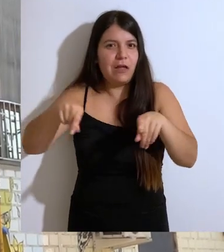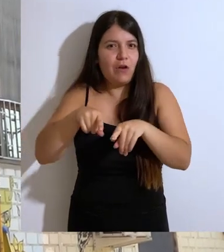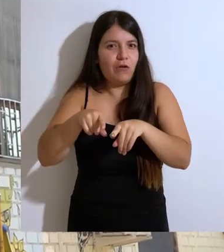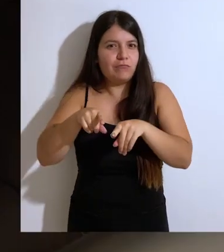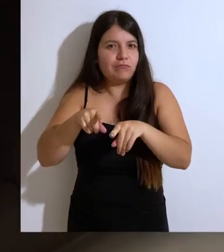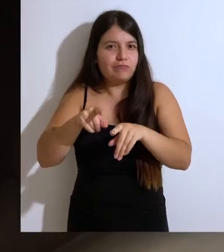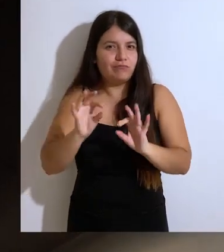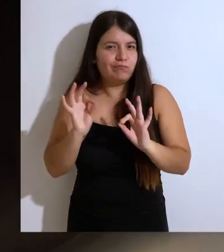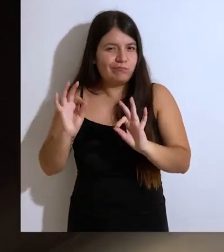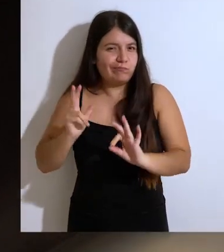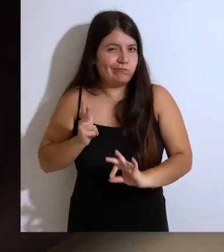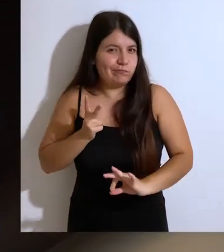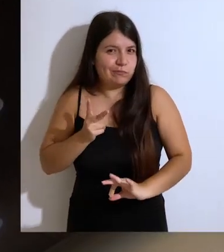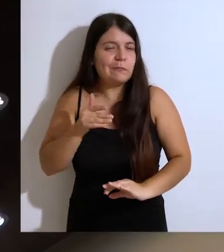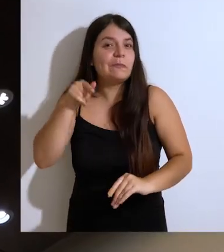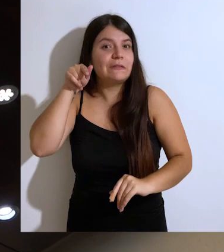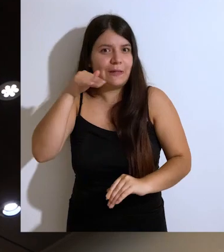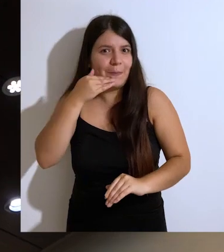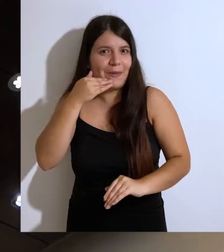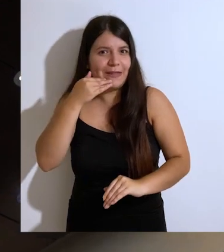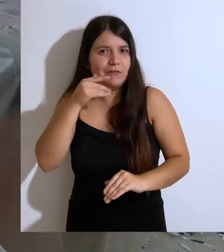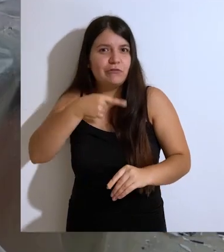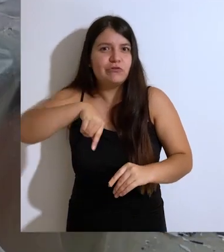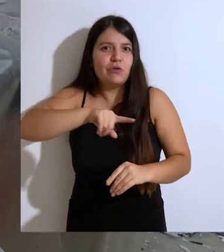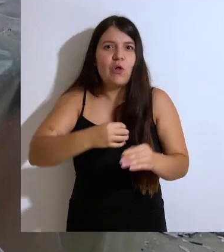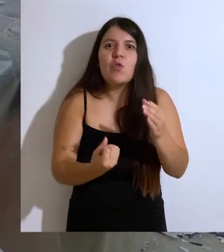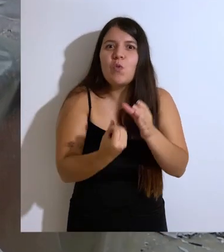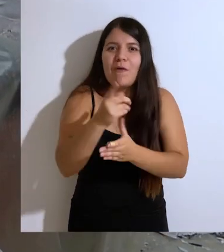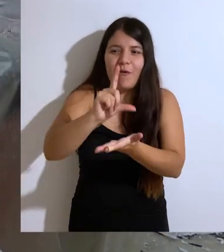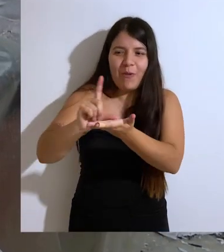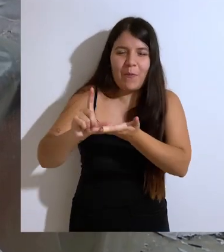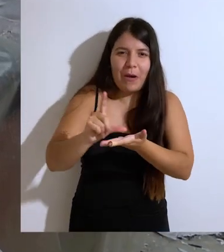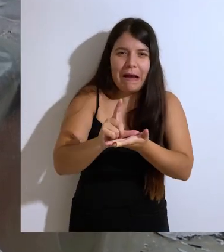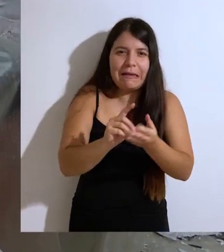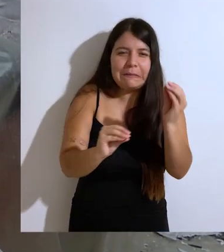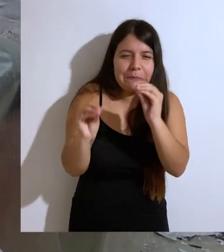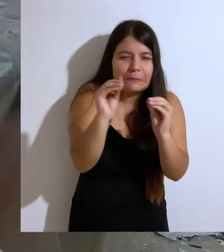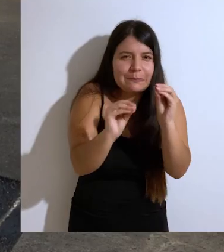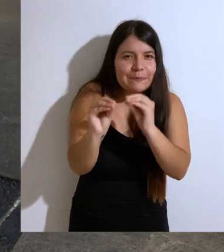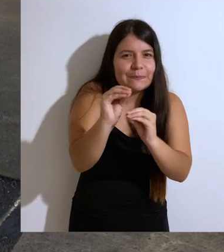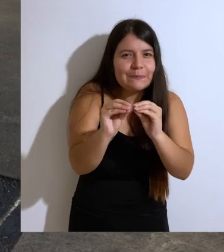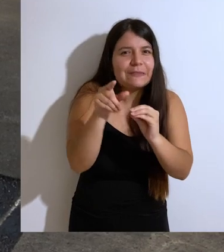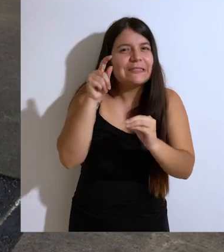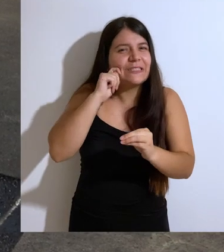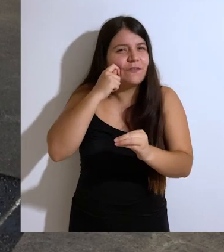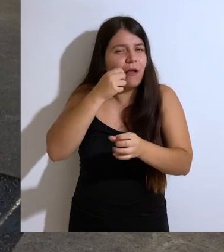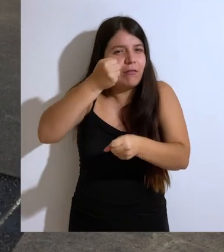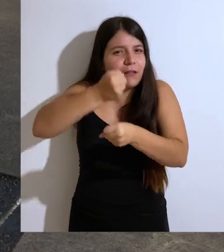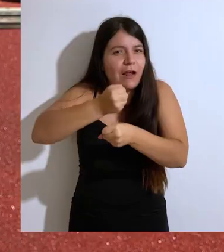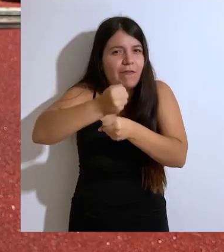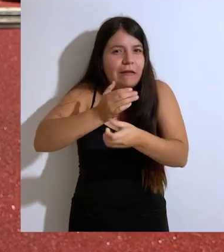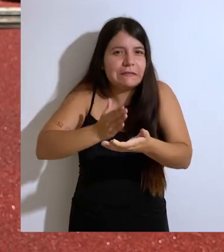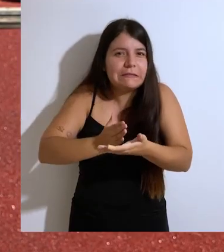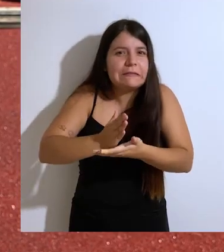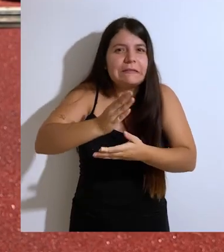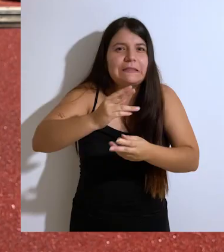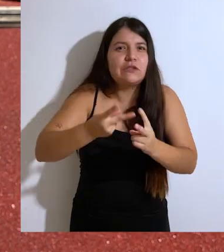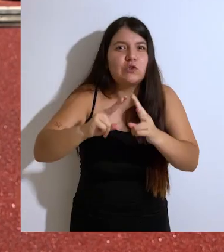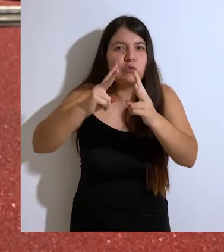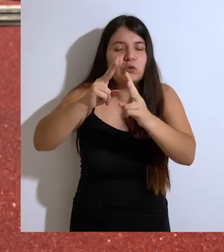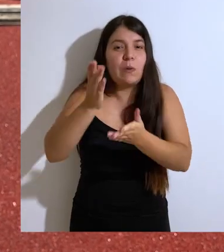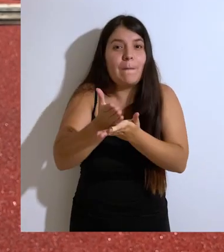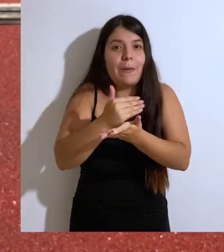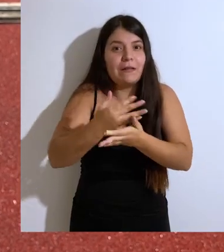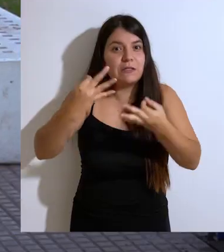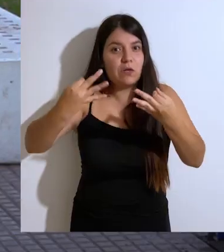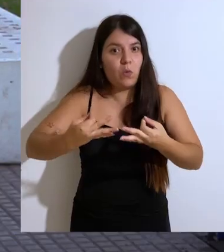de Honor, en diferentes lugares de la universidad. Estamos rediseñando los espacios públicos, estamos iniciando un trabajo de construcción